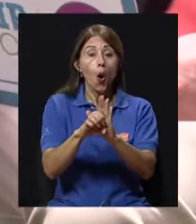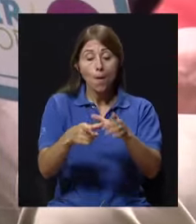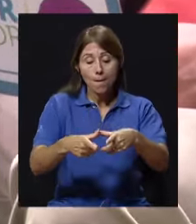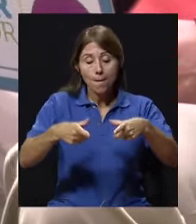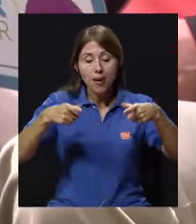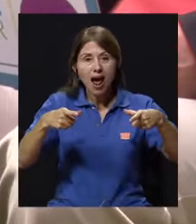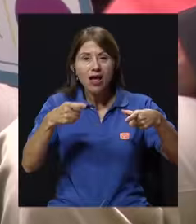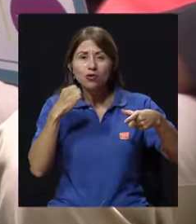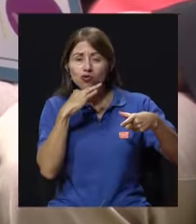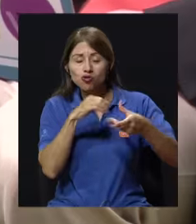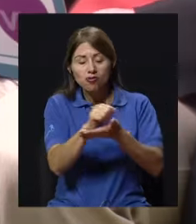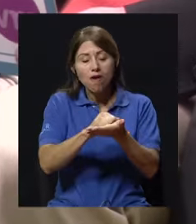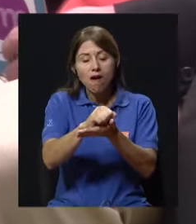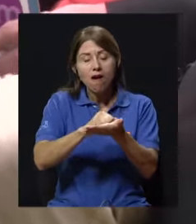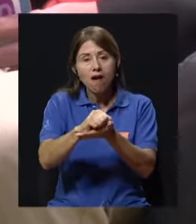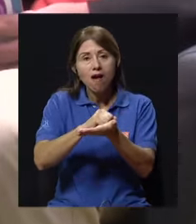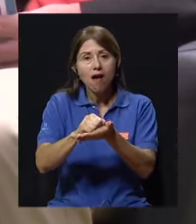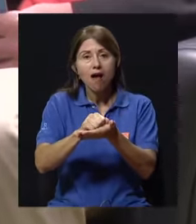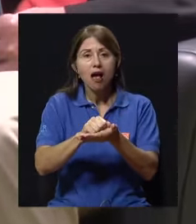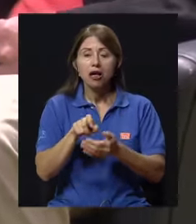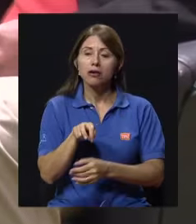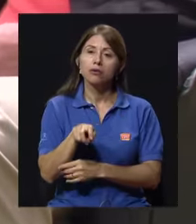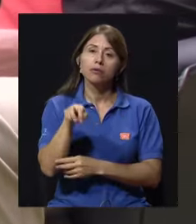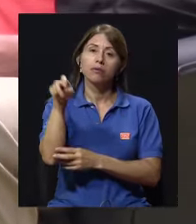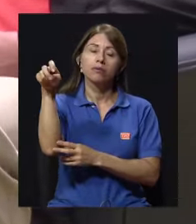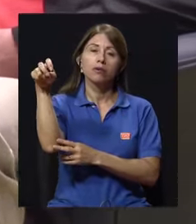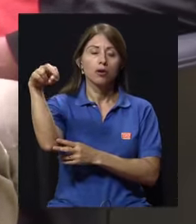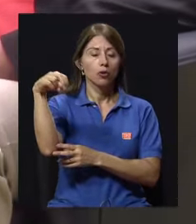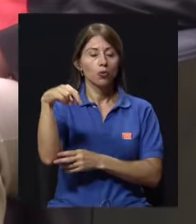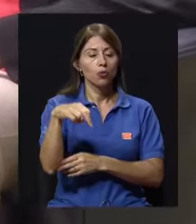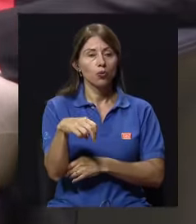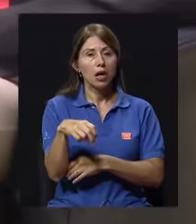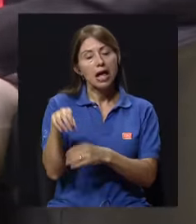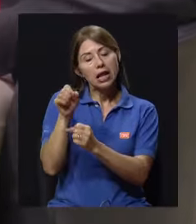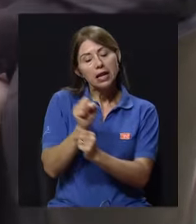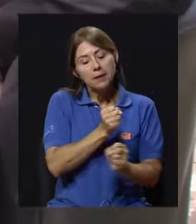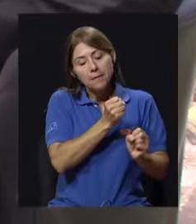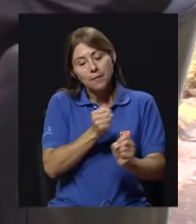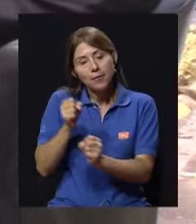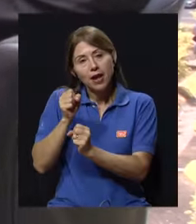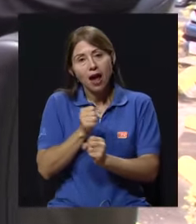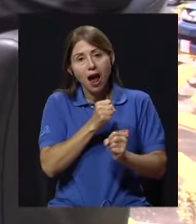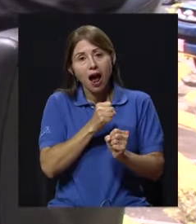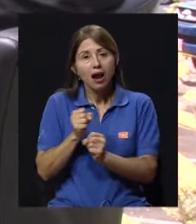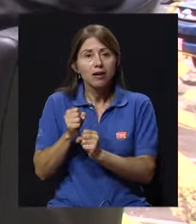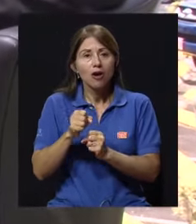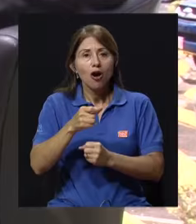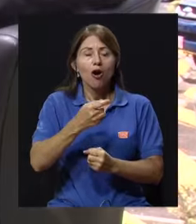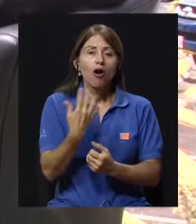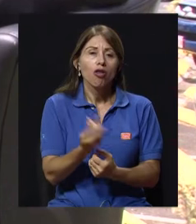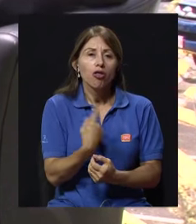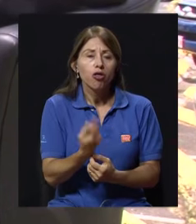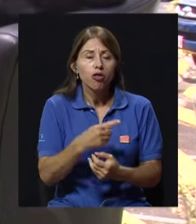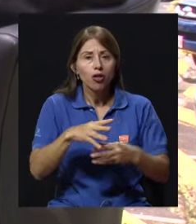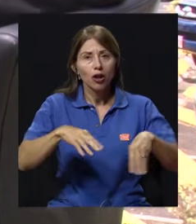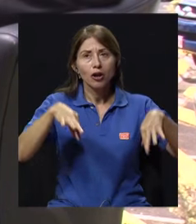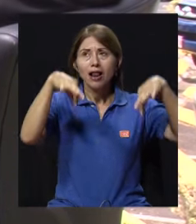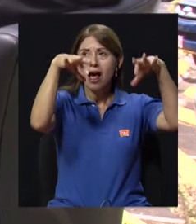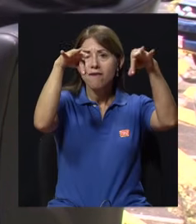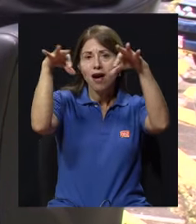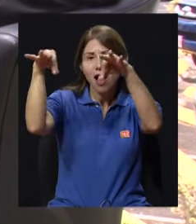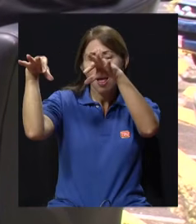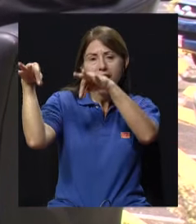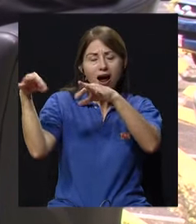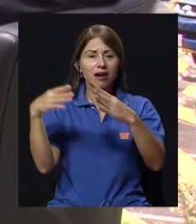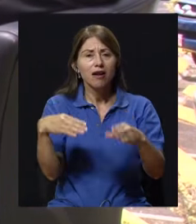subir gradas, limpiar, tender la ropa, hacer el jardín. Todo esto son actividades físicas. la diaria,